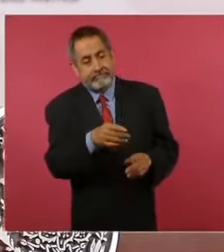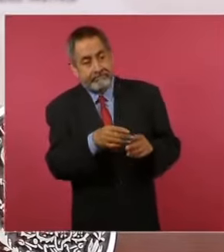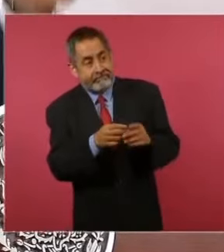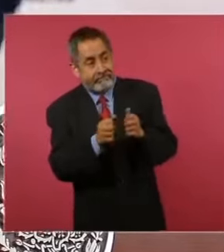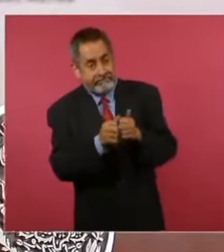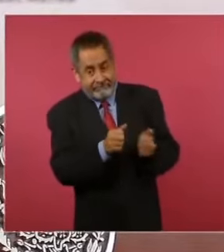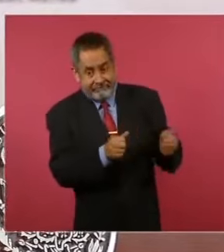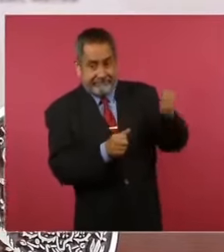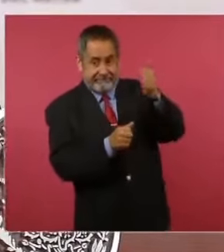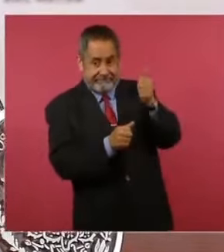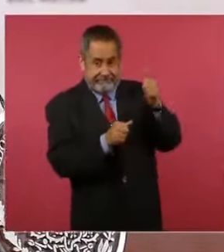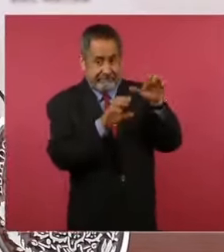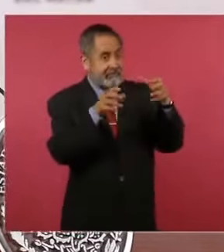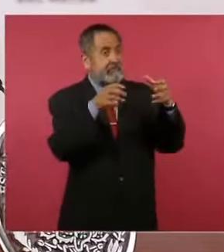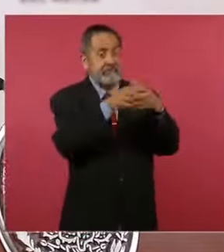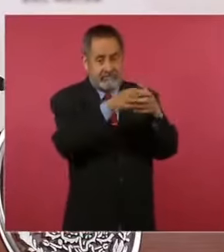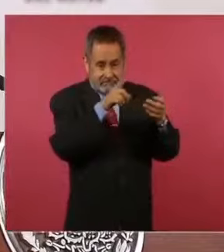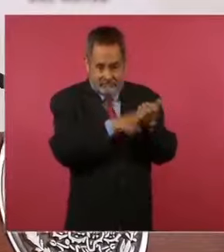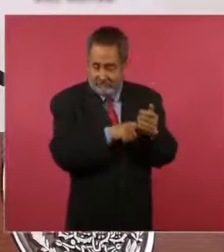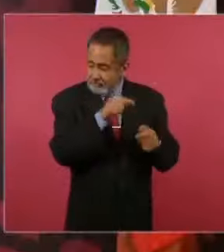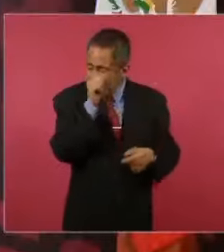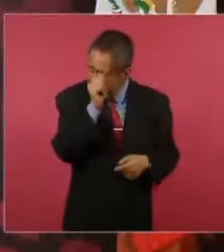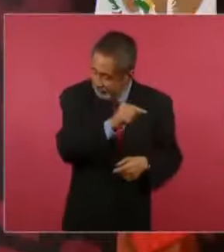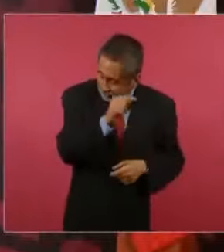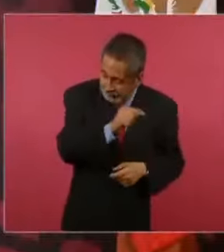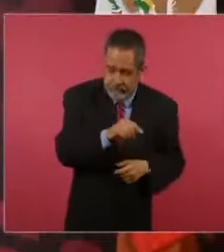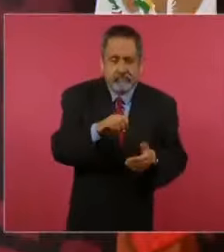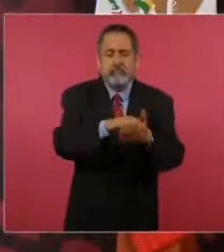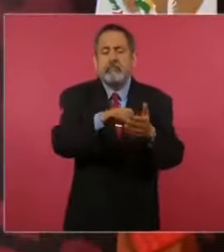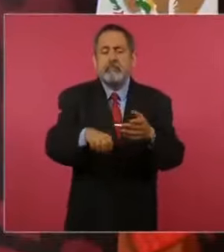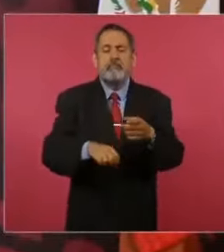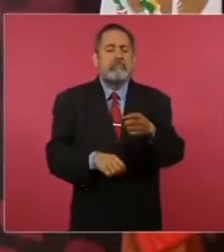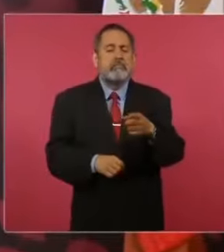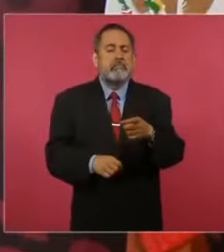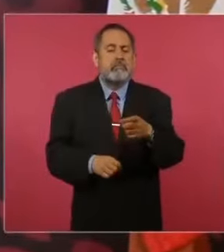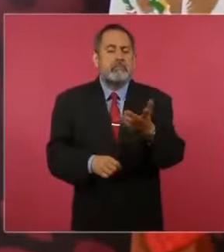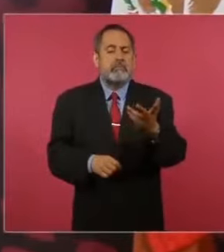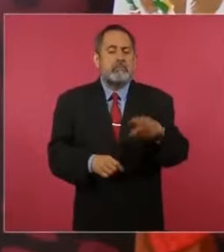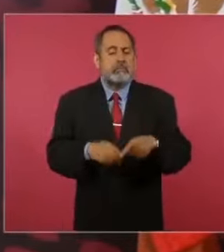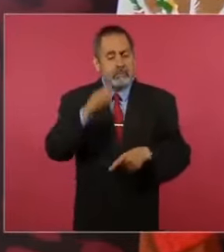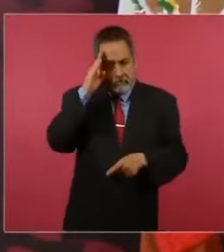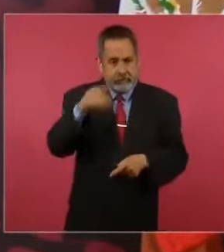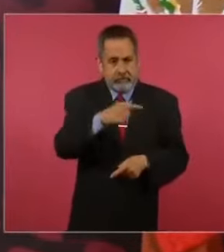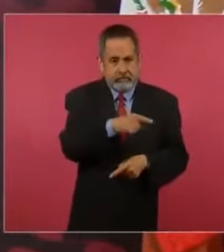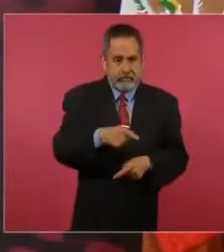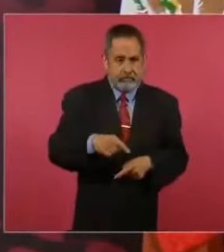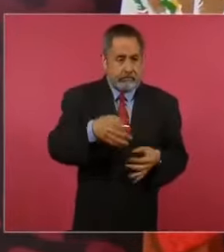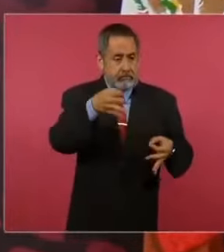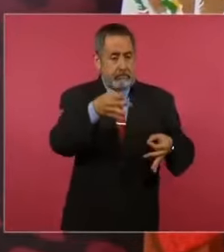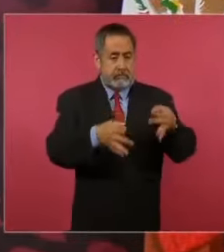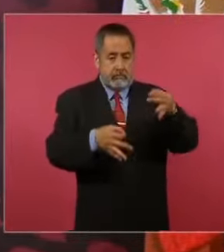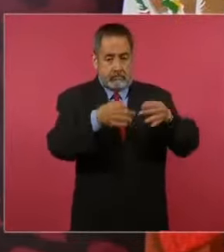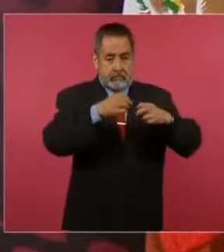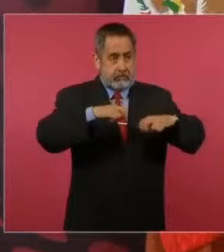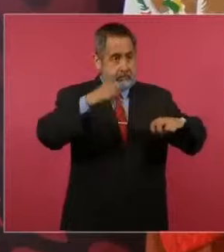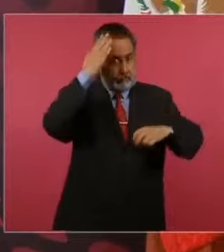No, ahí está el caso del señor ministro